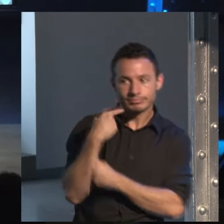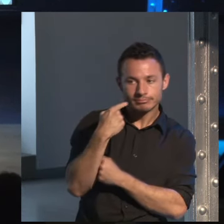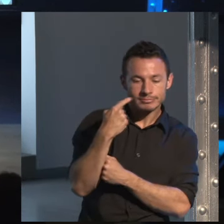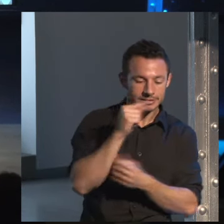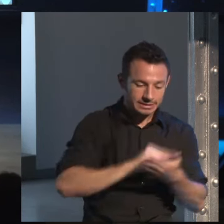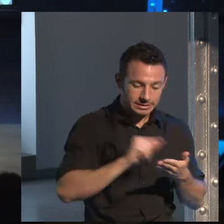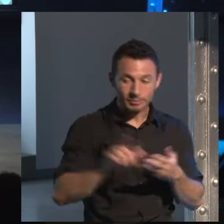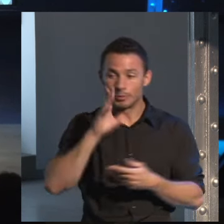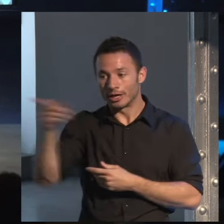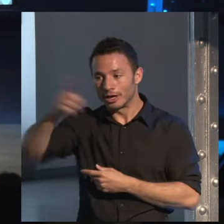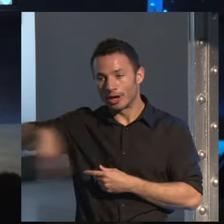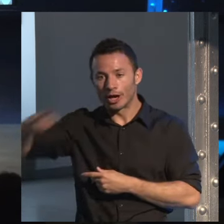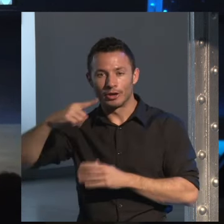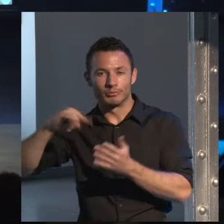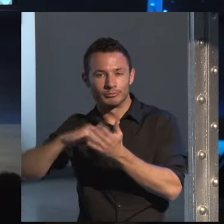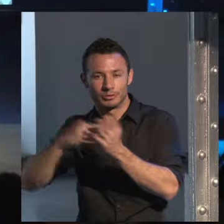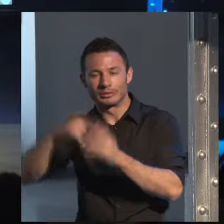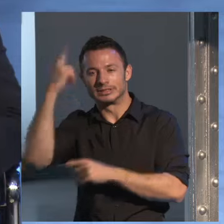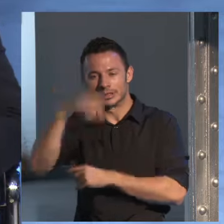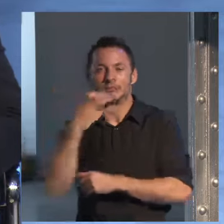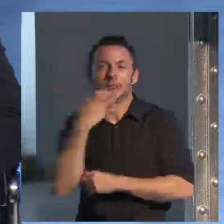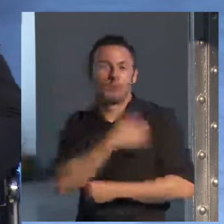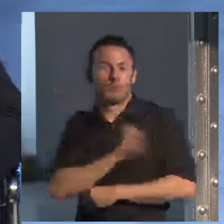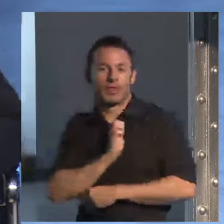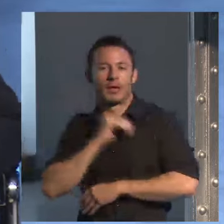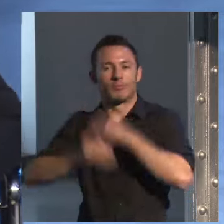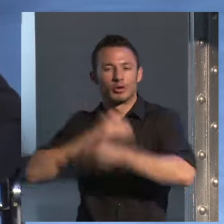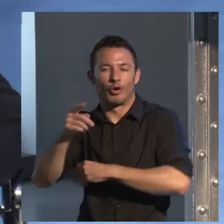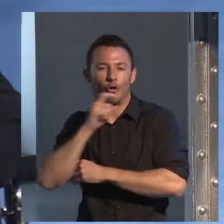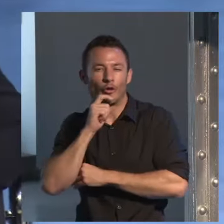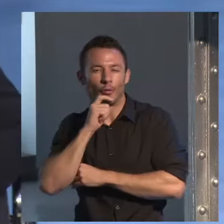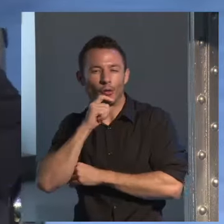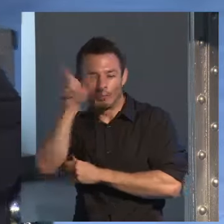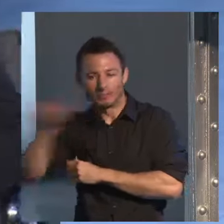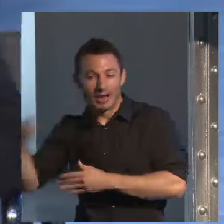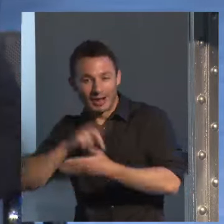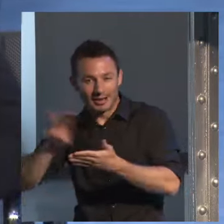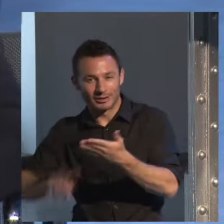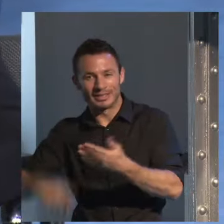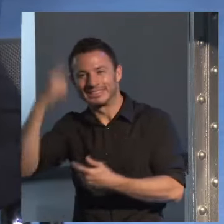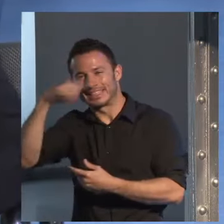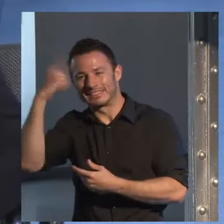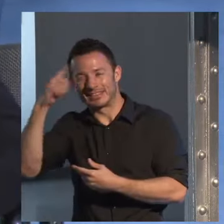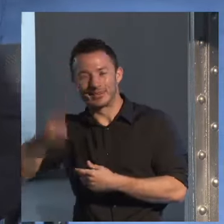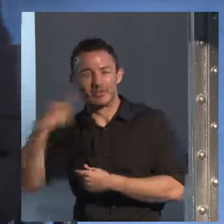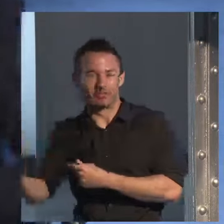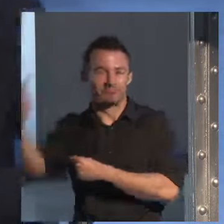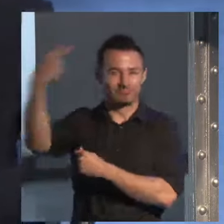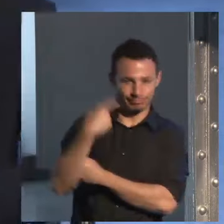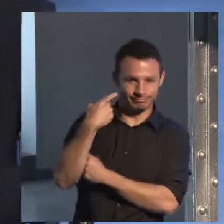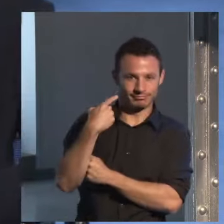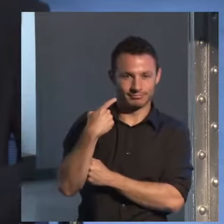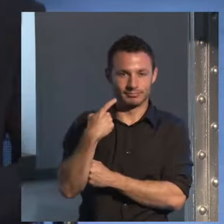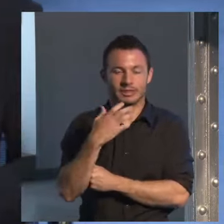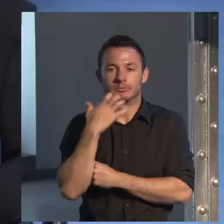se lo saben todo. Los procedimientos policiales, cualquier tipo de autor que haya